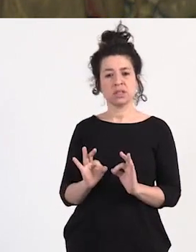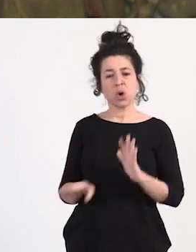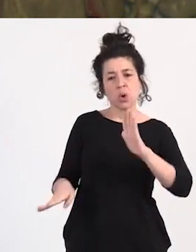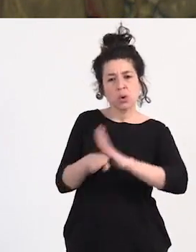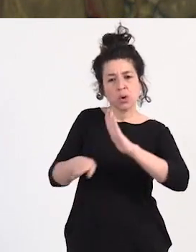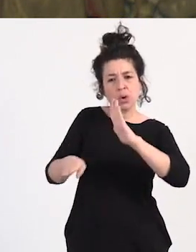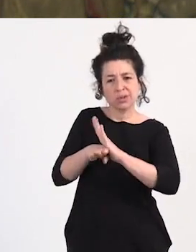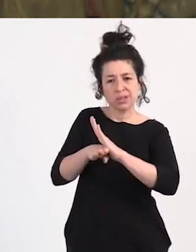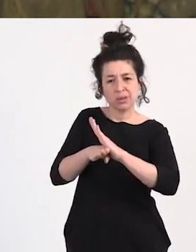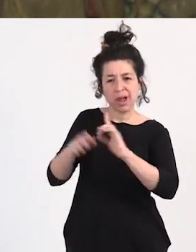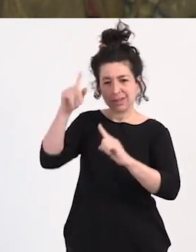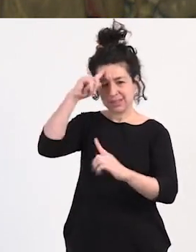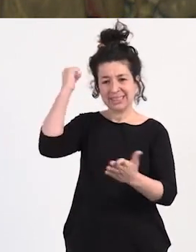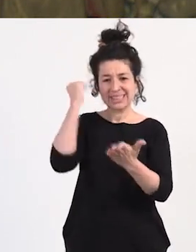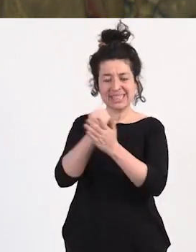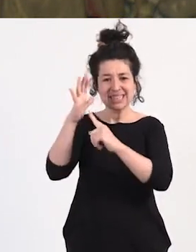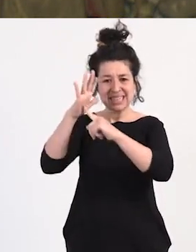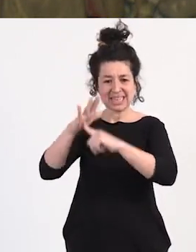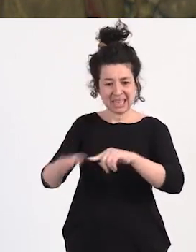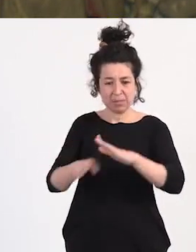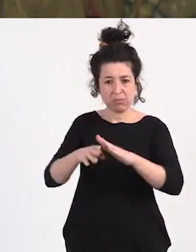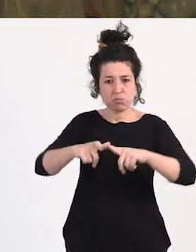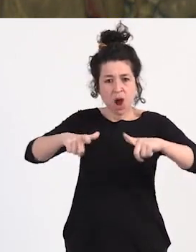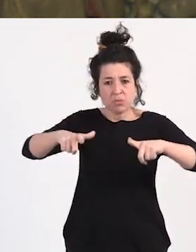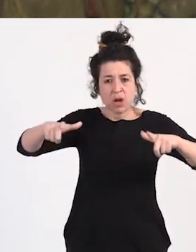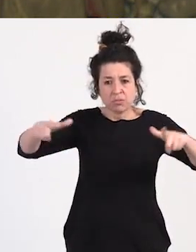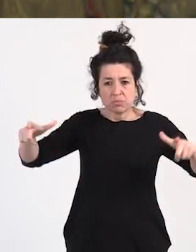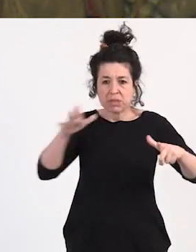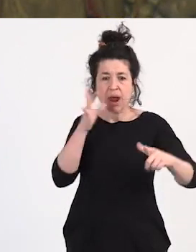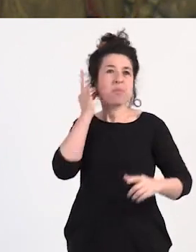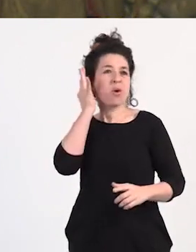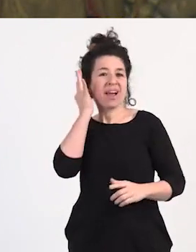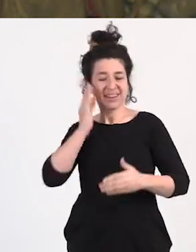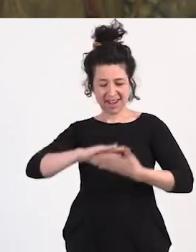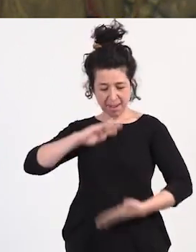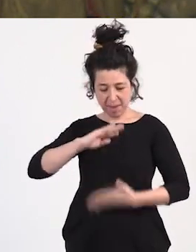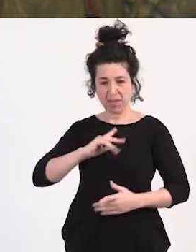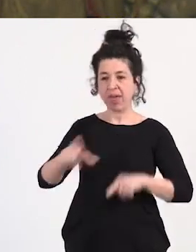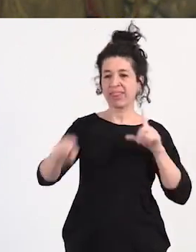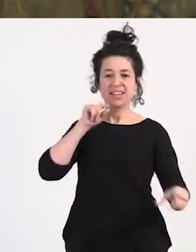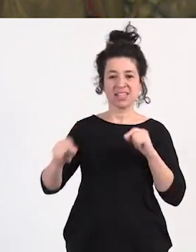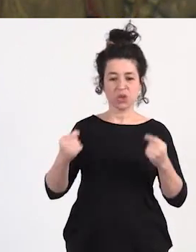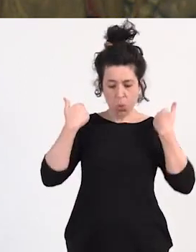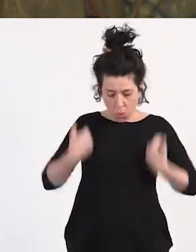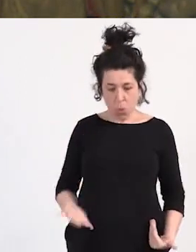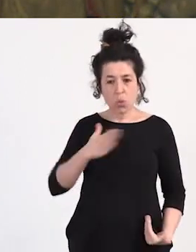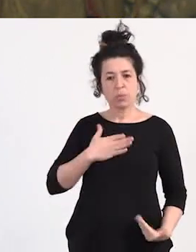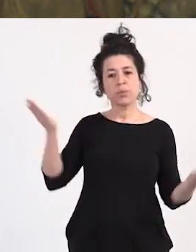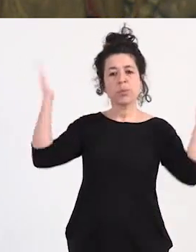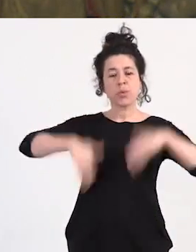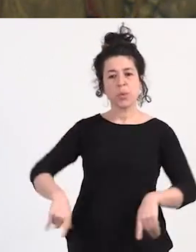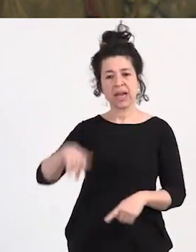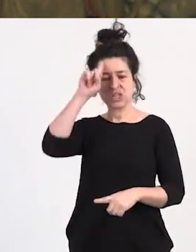aumentando el estigma de que las mujeres no tenemos capacidad de decisión sobre nuestros cuerpos que no sabemos defendernos, que no sabemos